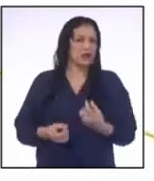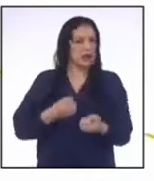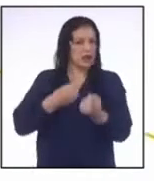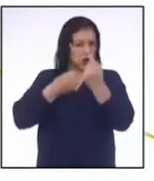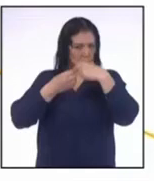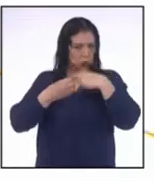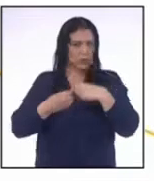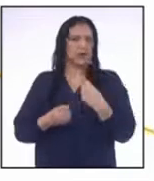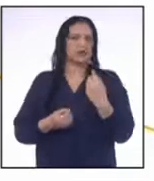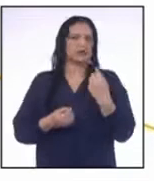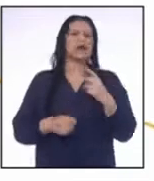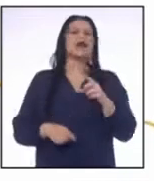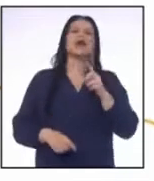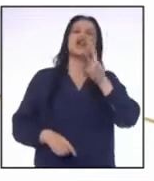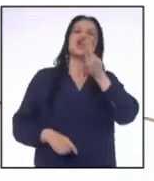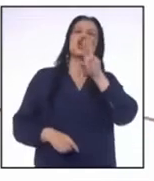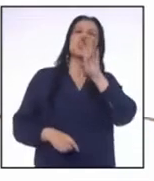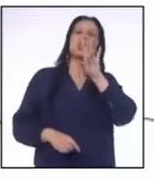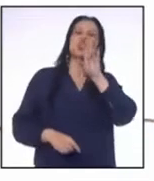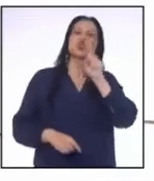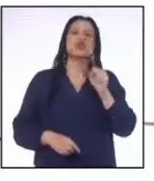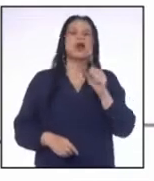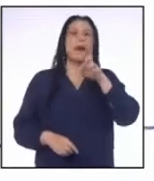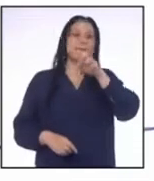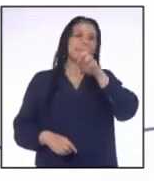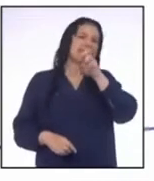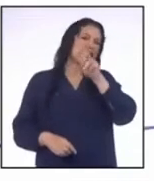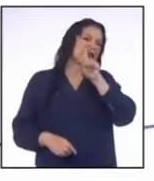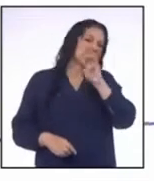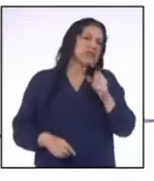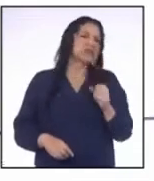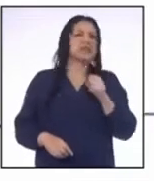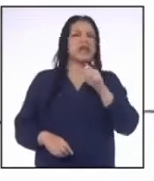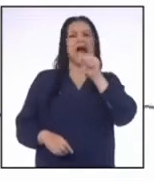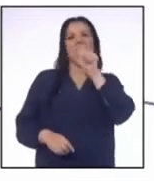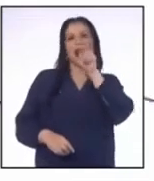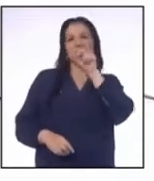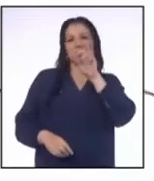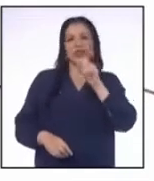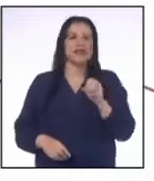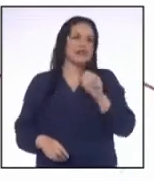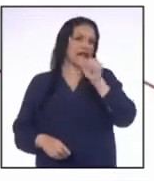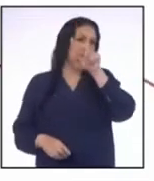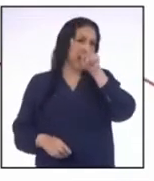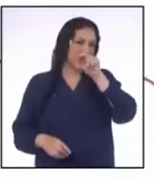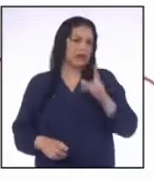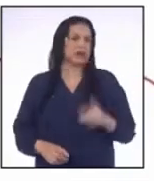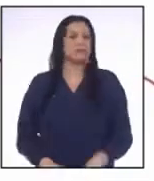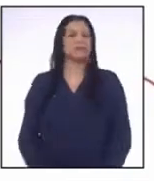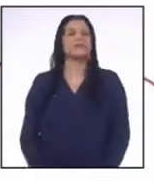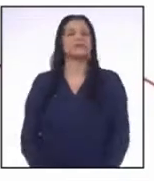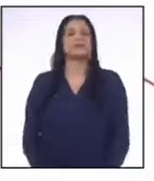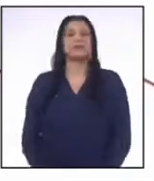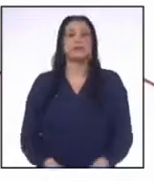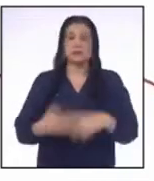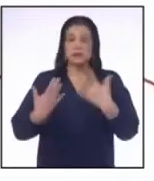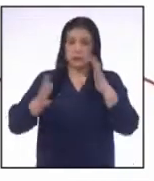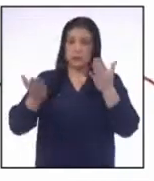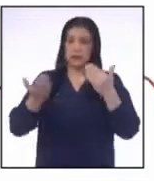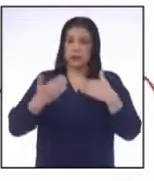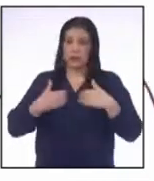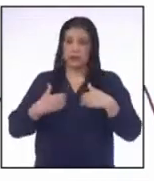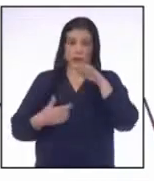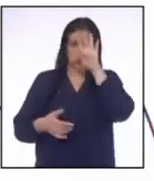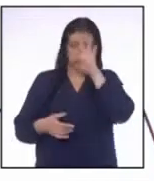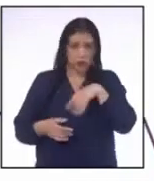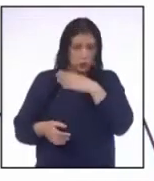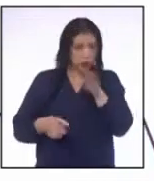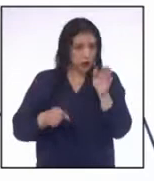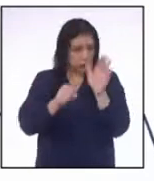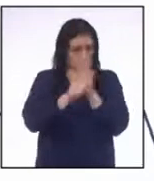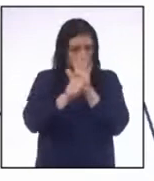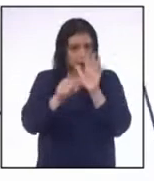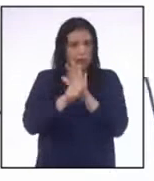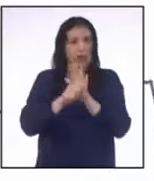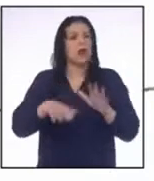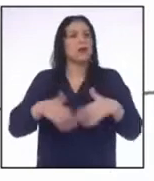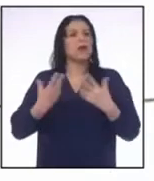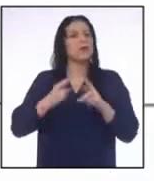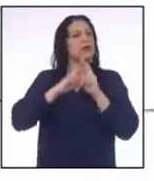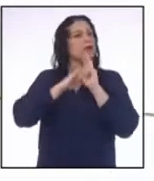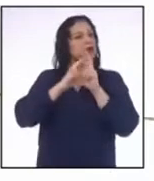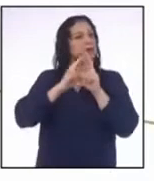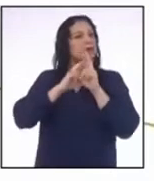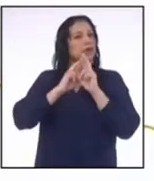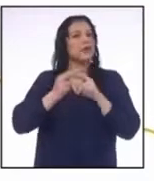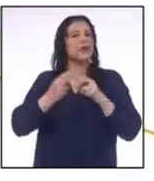edades Es decir, Ruth, Percy, John, André y Anel Ahora que tenemos ya nuestro cuadro completo Podemos